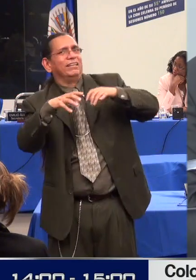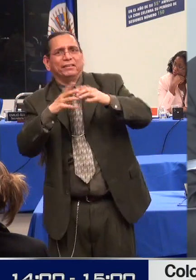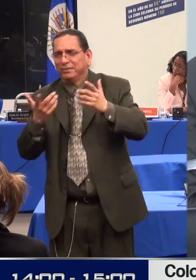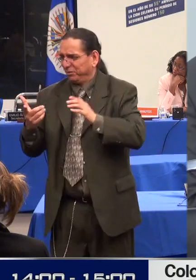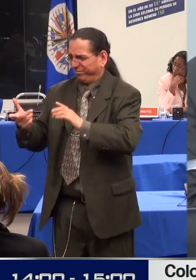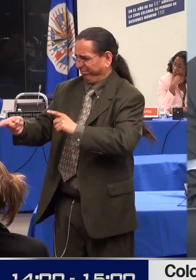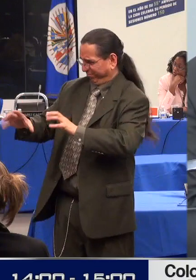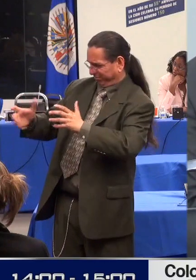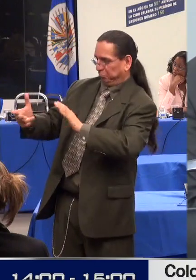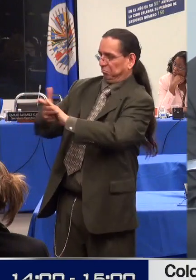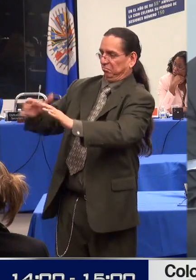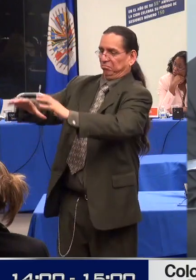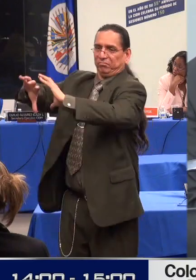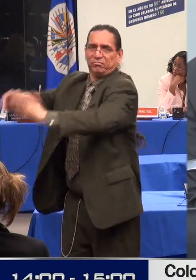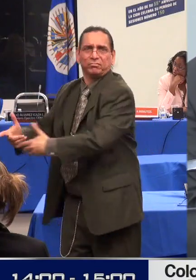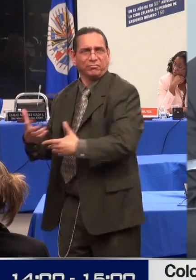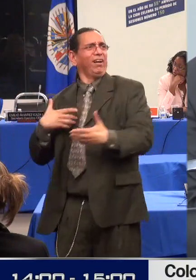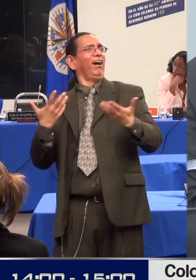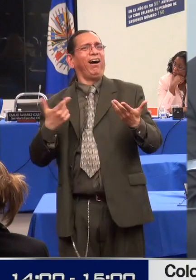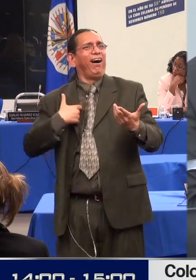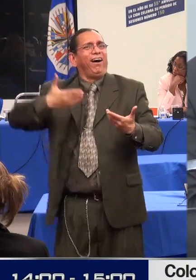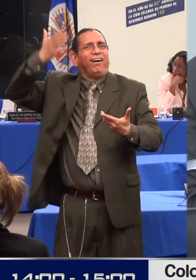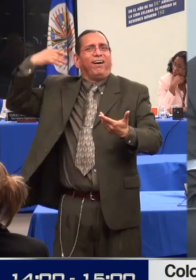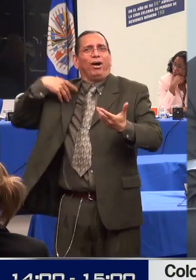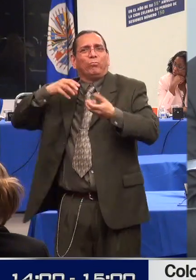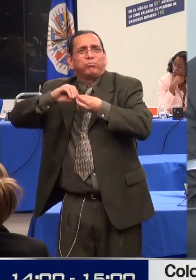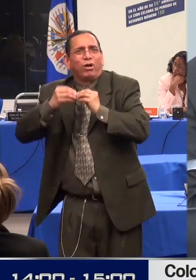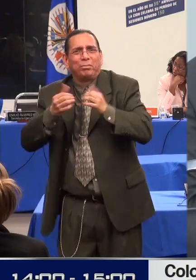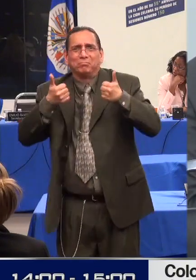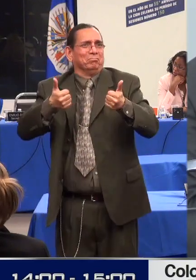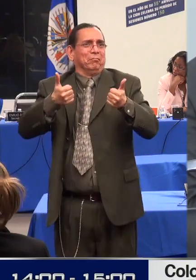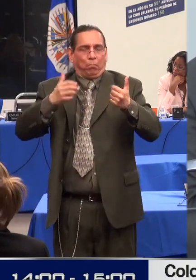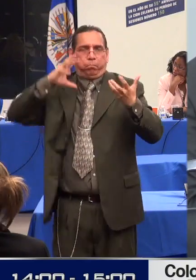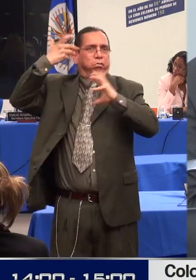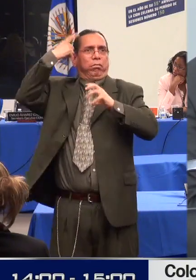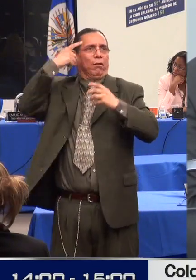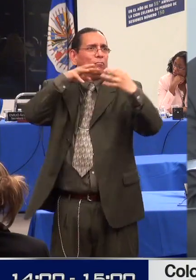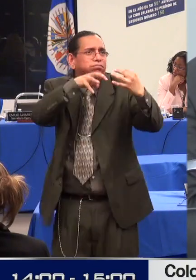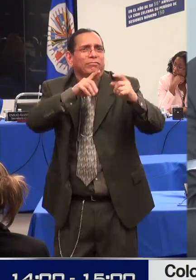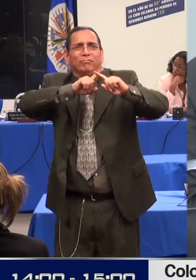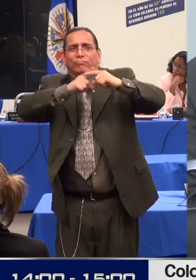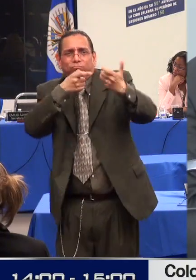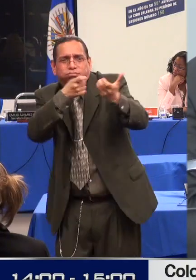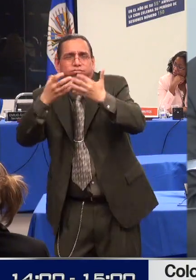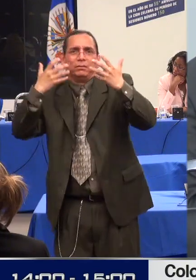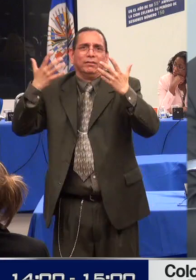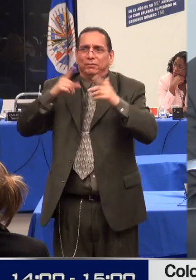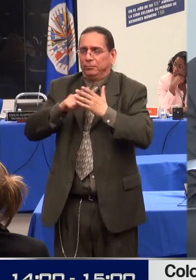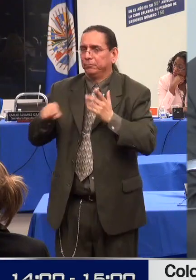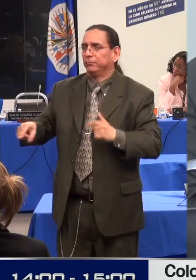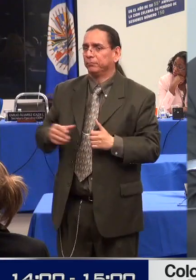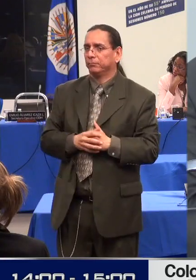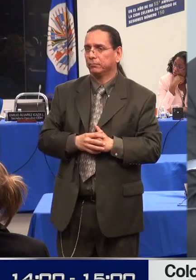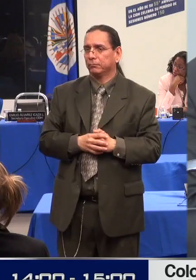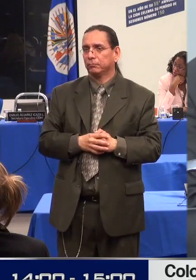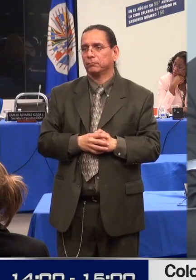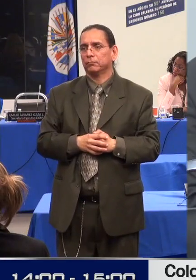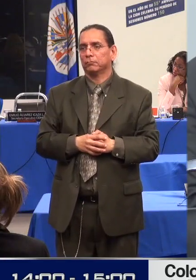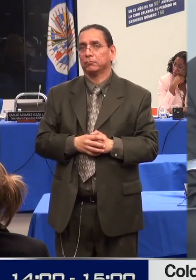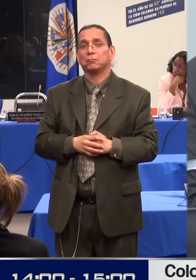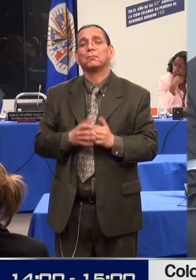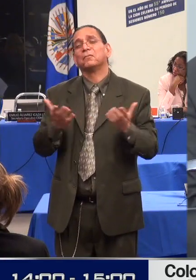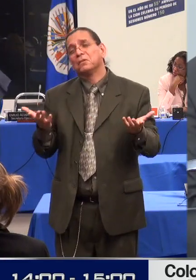directamente del artículo 12 y en este momento en alianza con la Organización Internacional de Migraciones